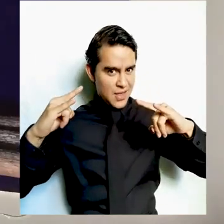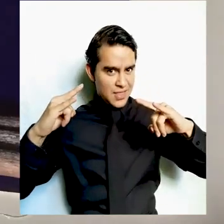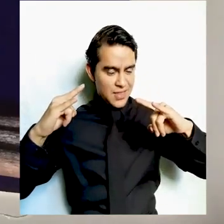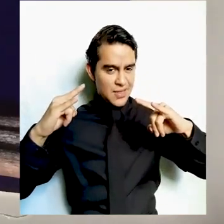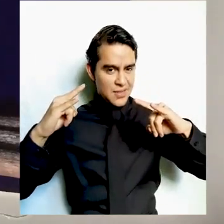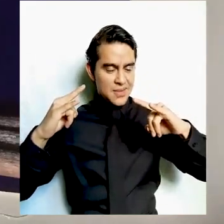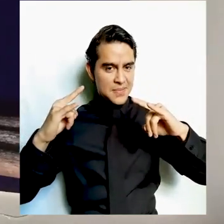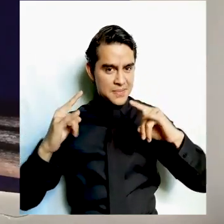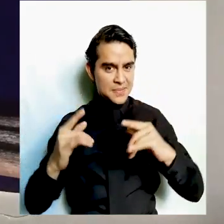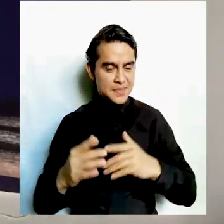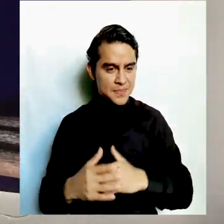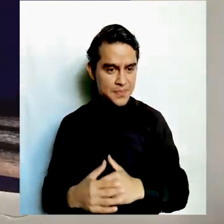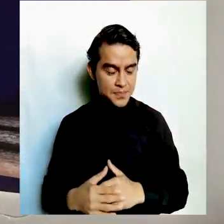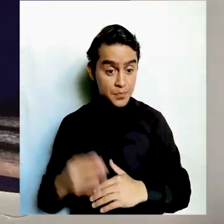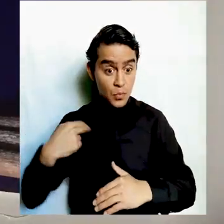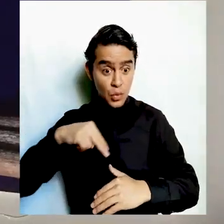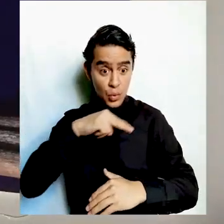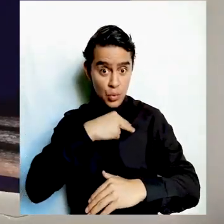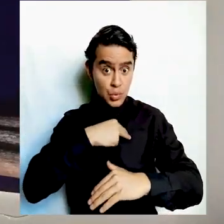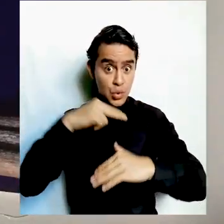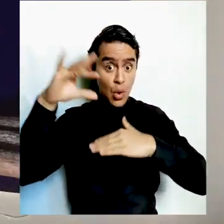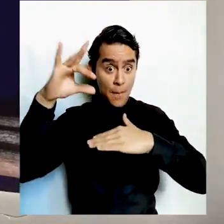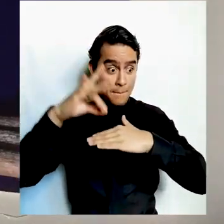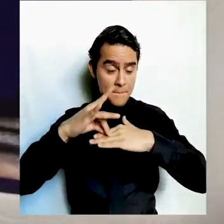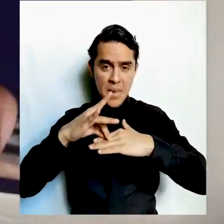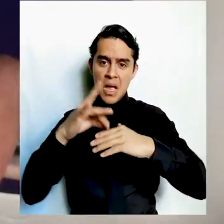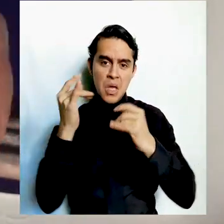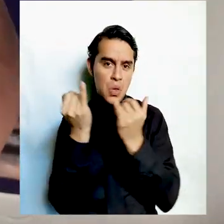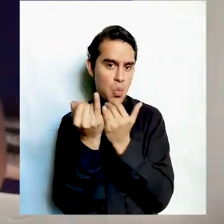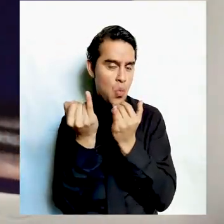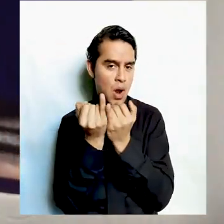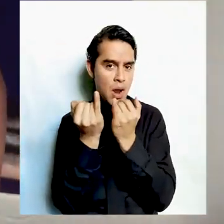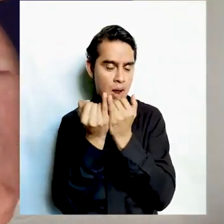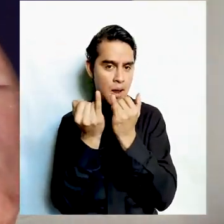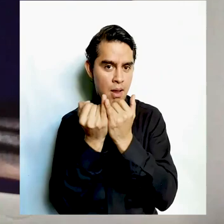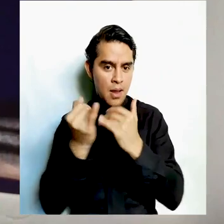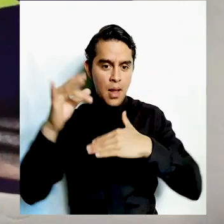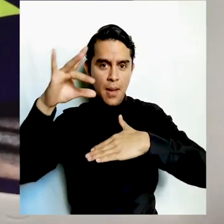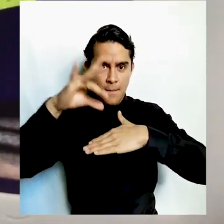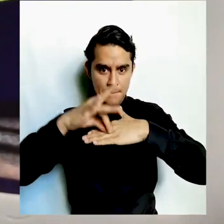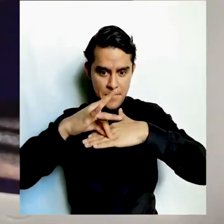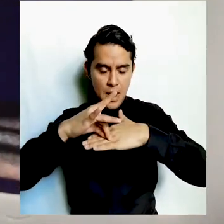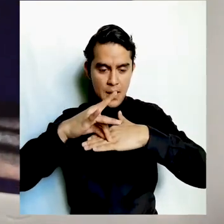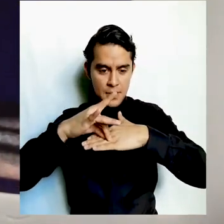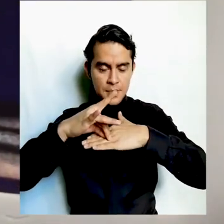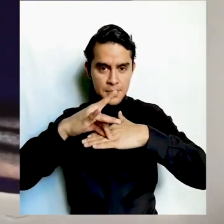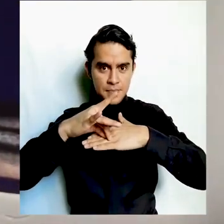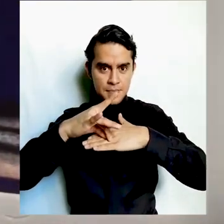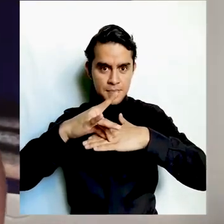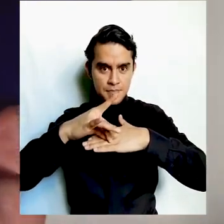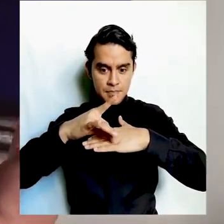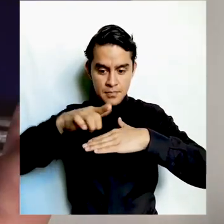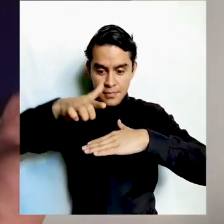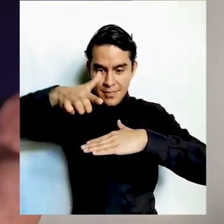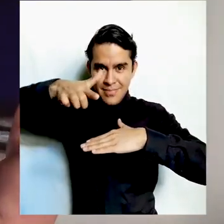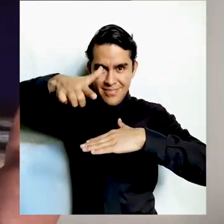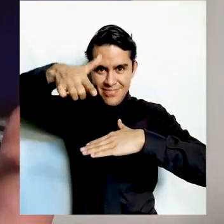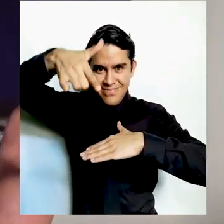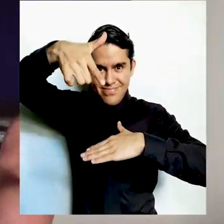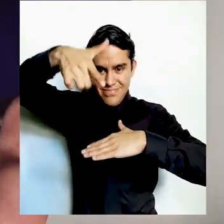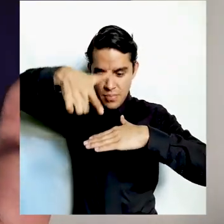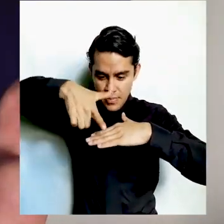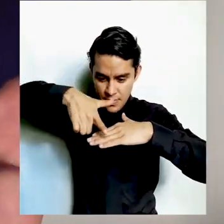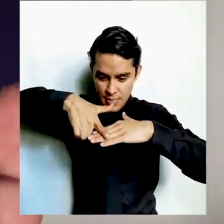Las pegaremos con silicón y esparciremos de manera uniforme con el dedo para aventar los excesos.